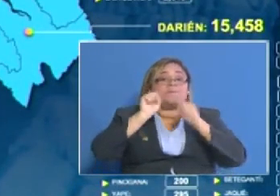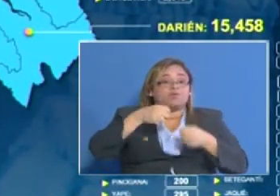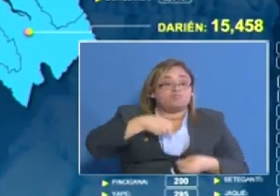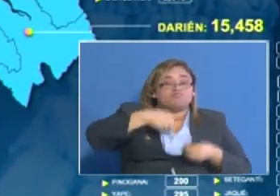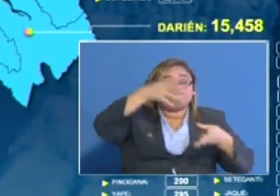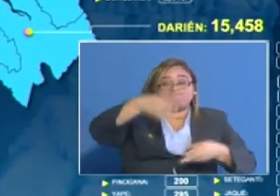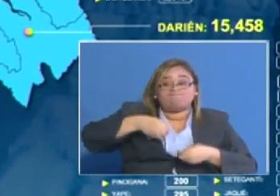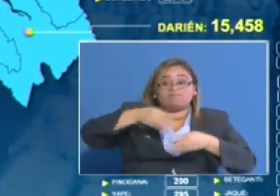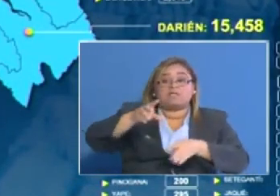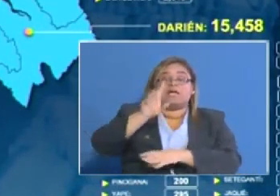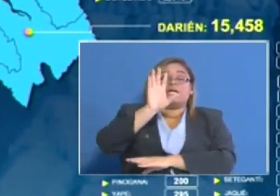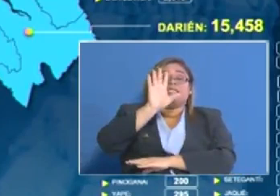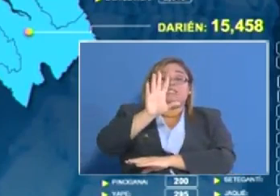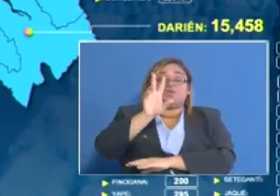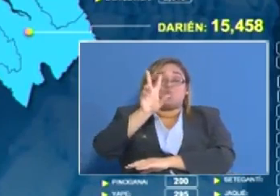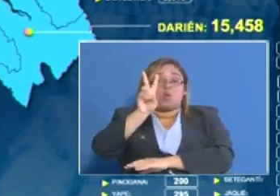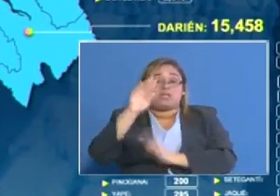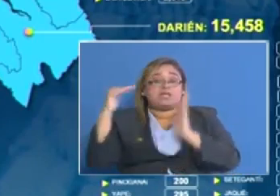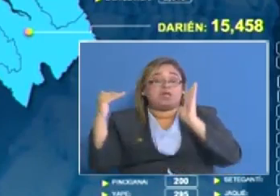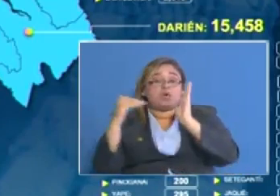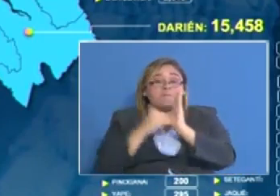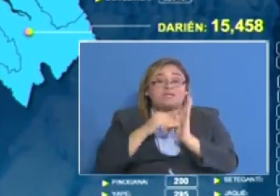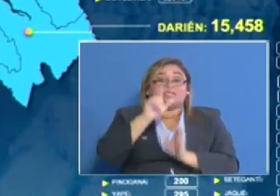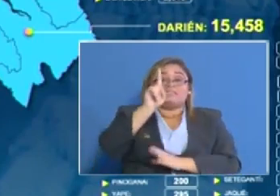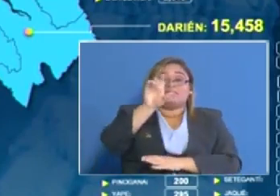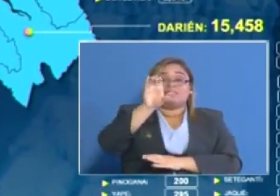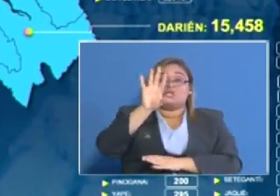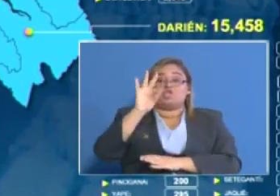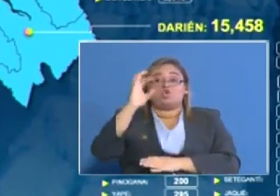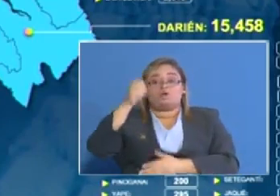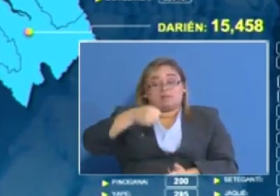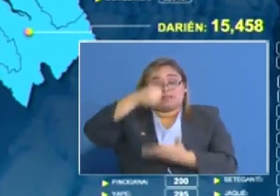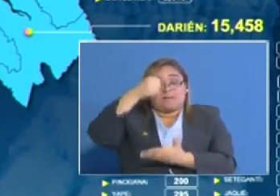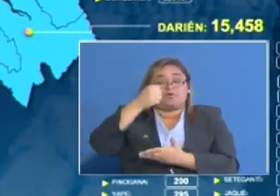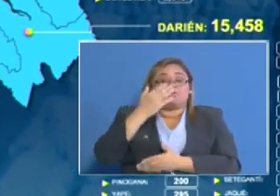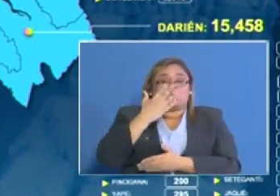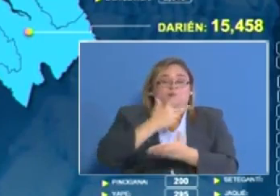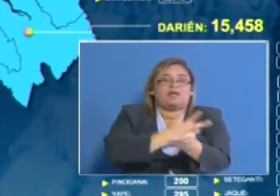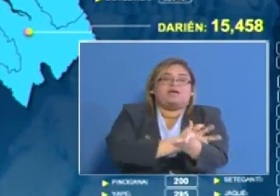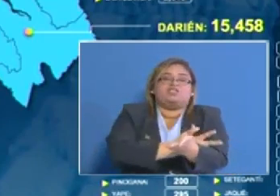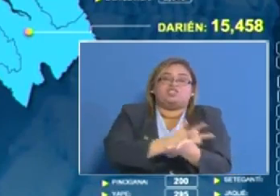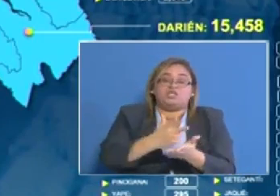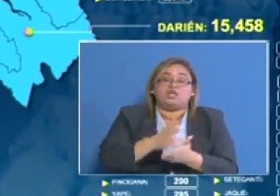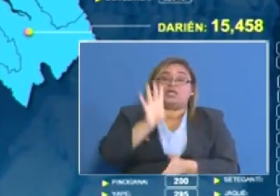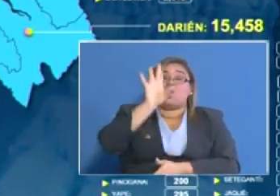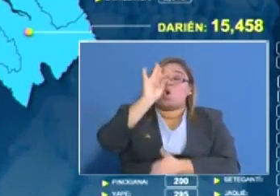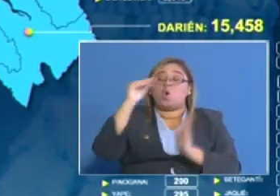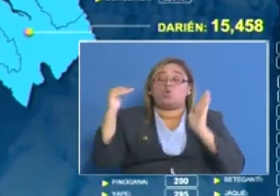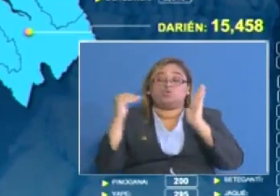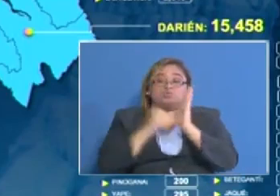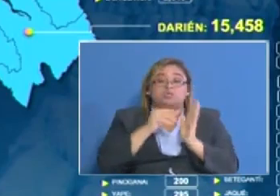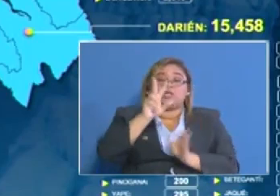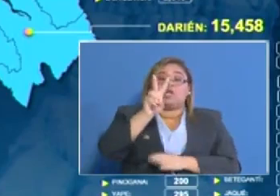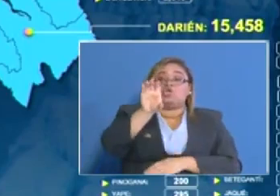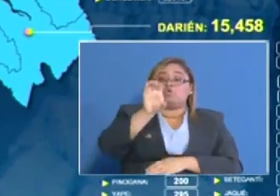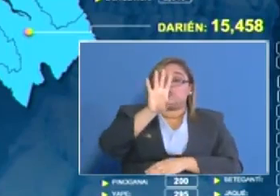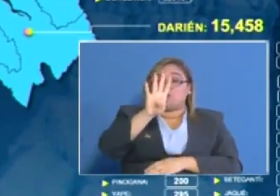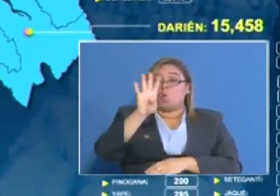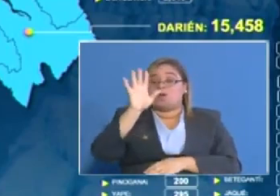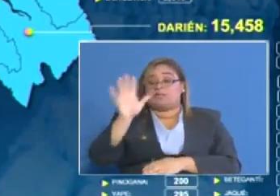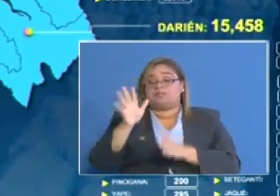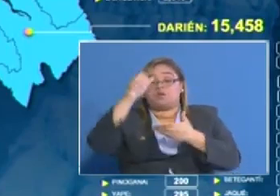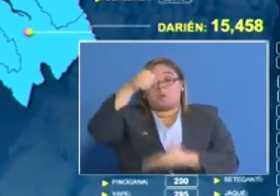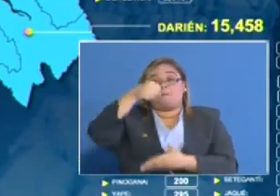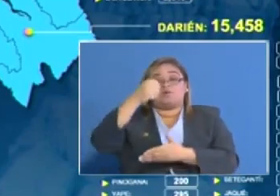190 bolsas de la siguiente manera Chiriquí 8 mil 245